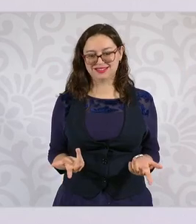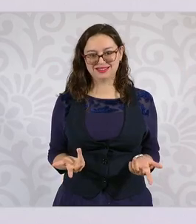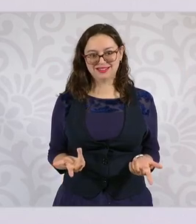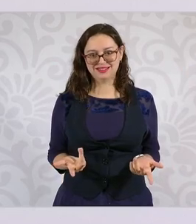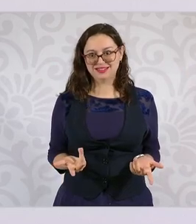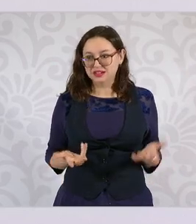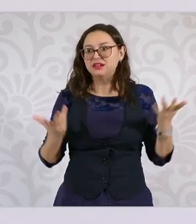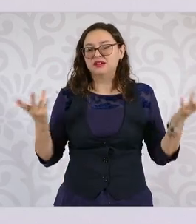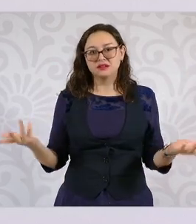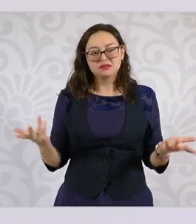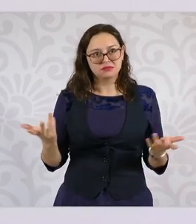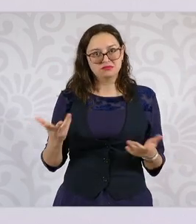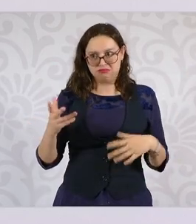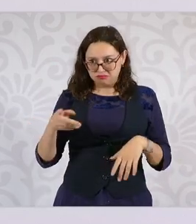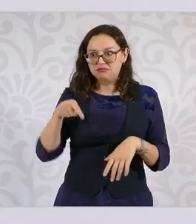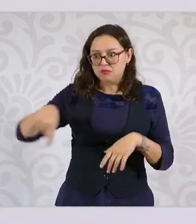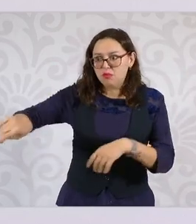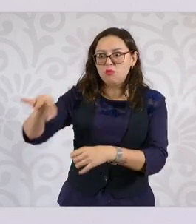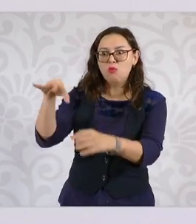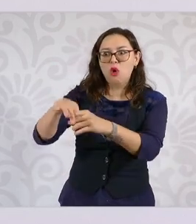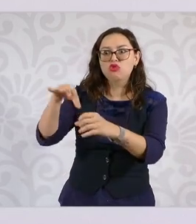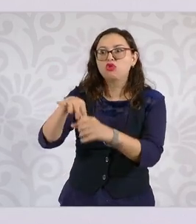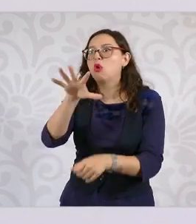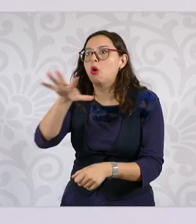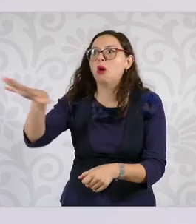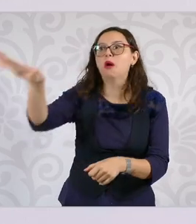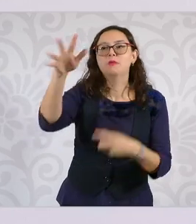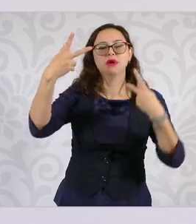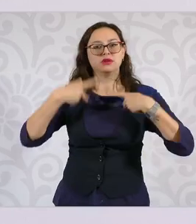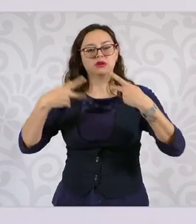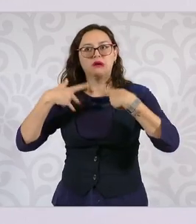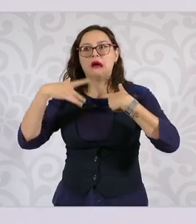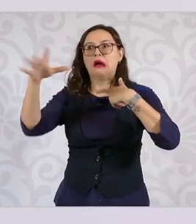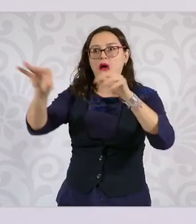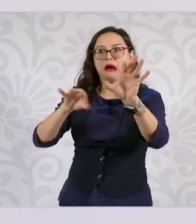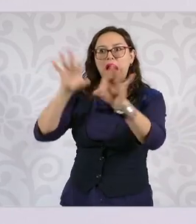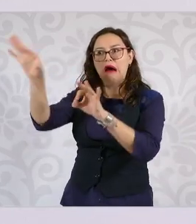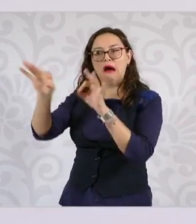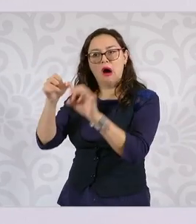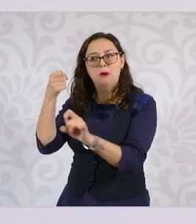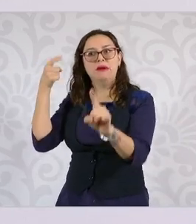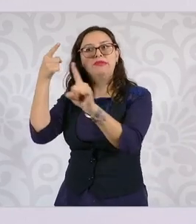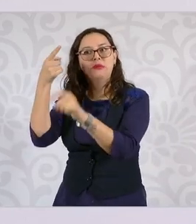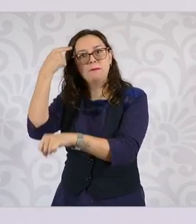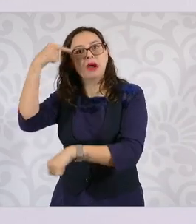el objetivo es que se acabe la corrupción en el Poder Judicial